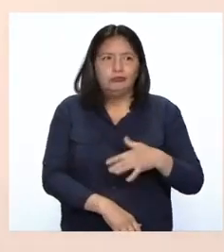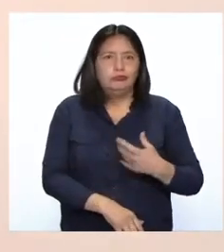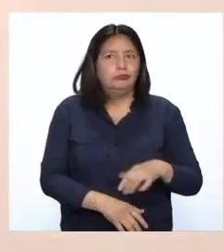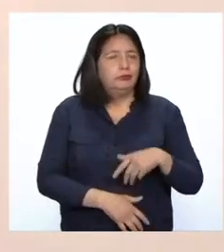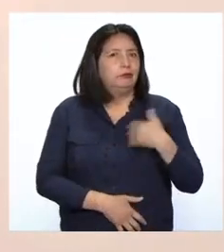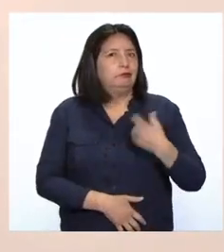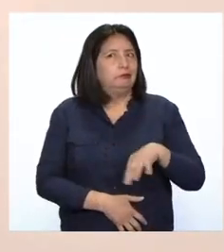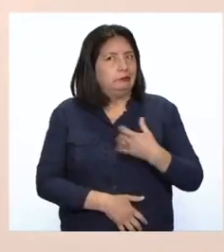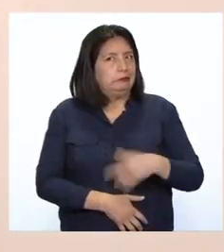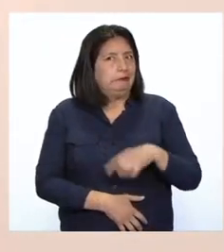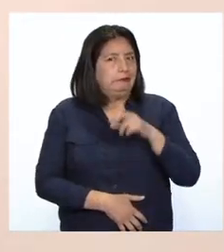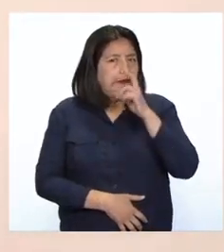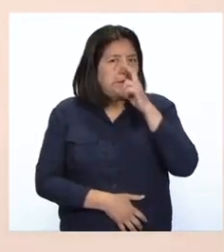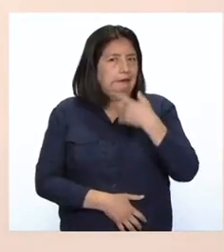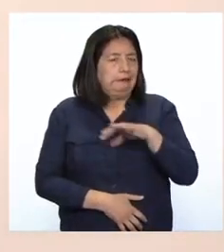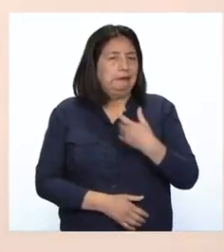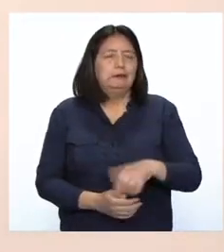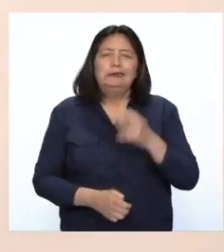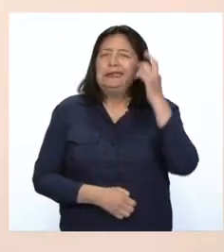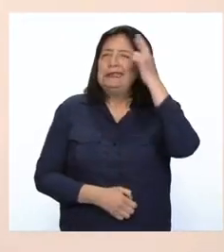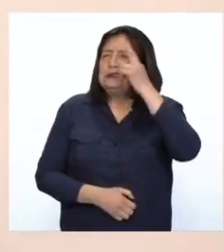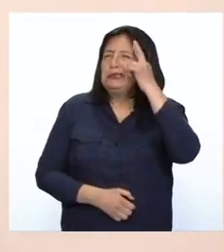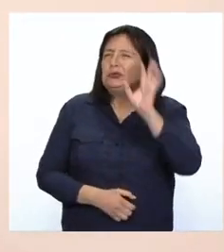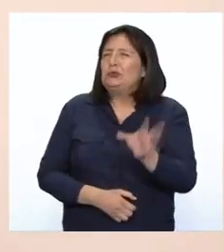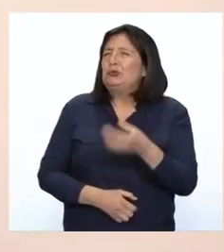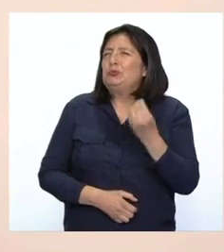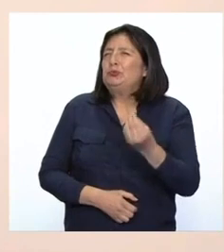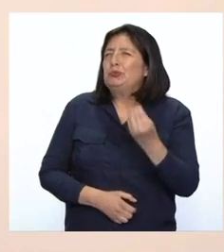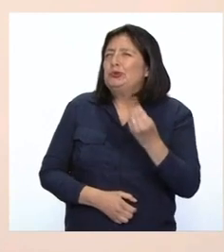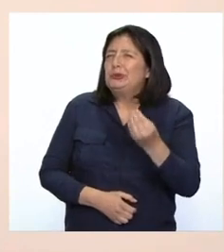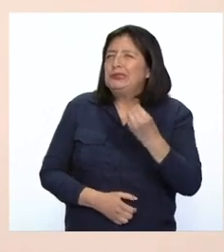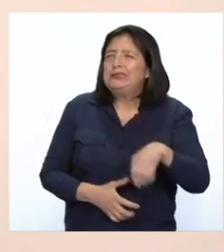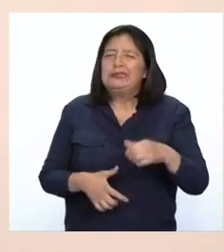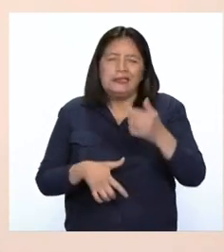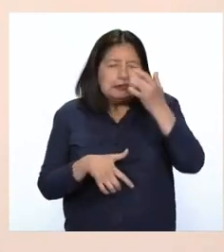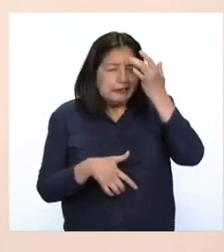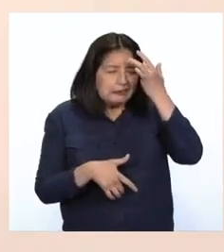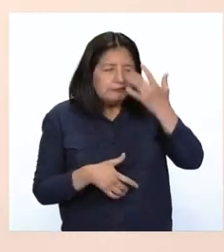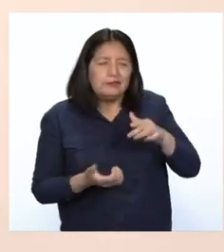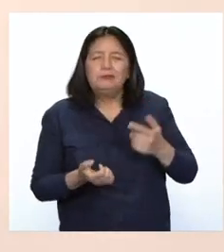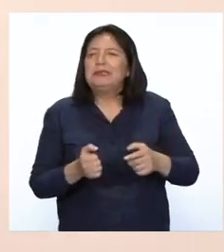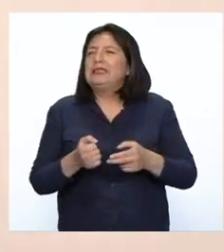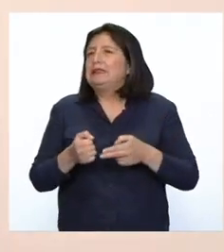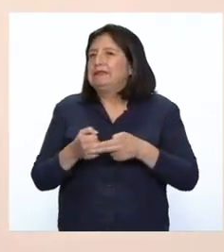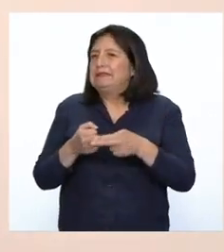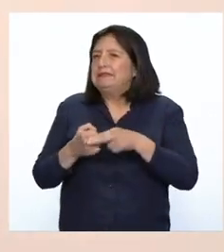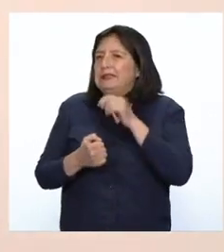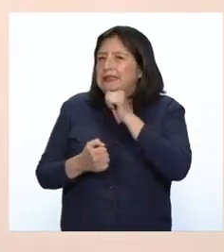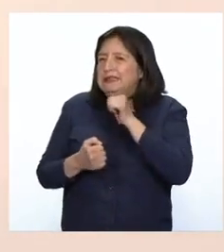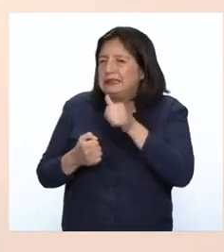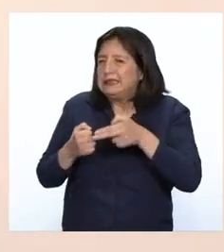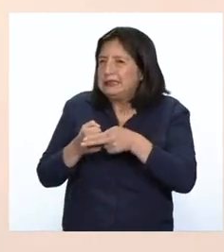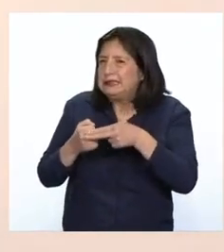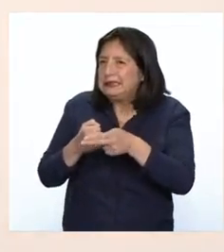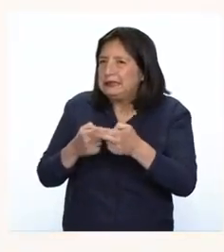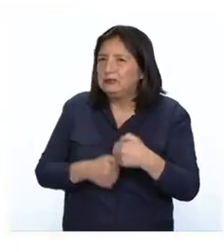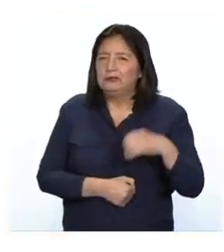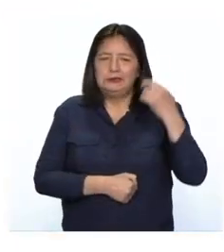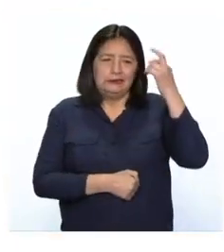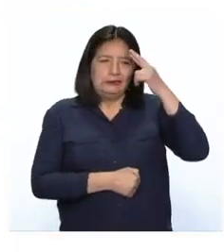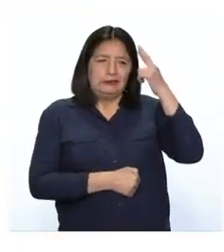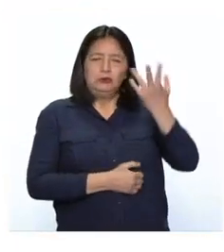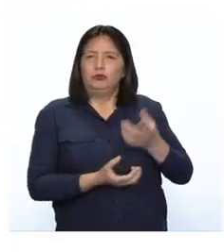Veamos entonces cuáles son las causas por las que se produce la anemia por falta de hierro. La principal causa es